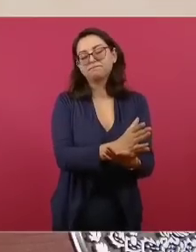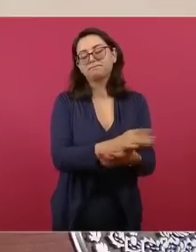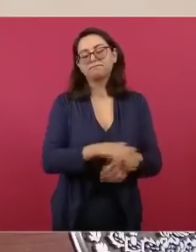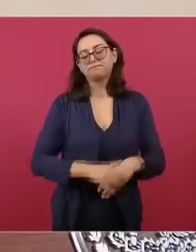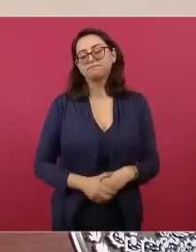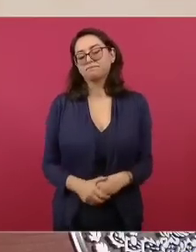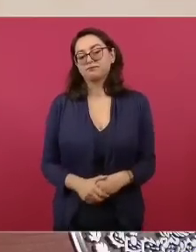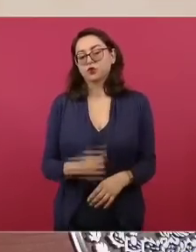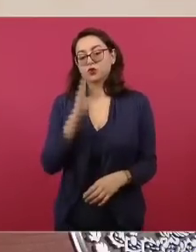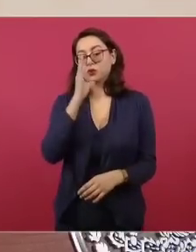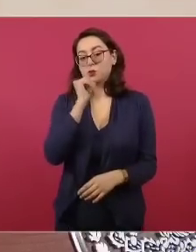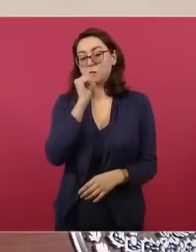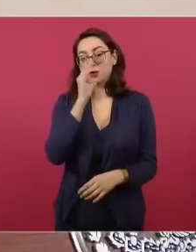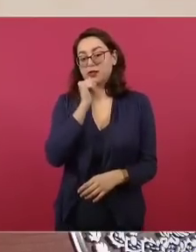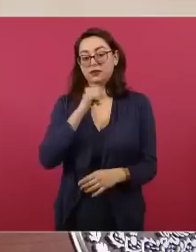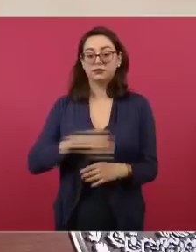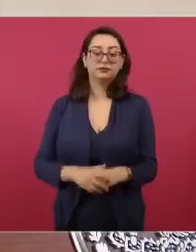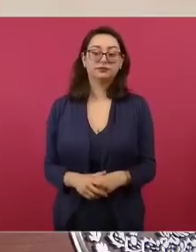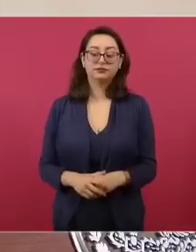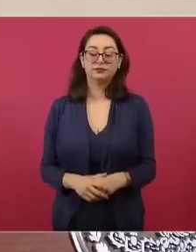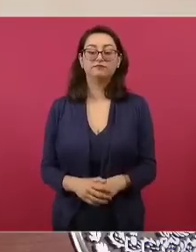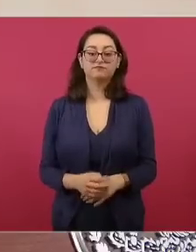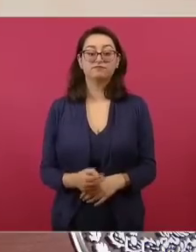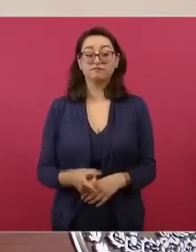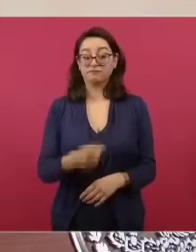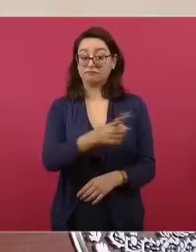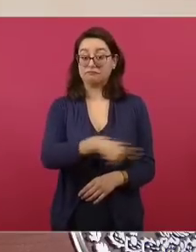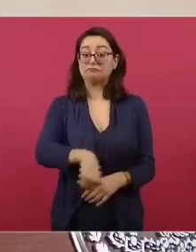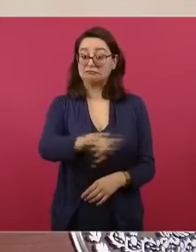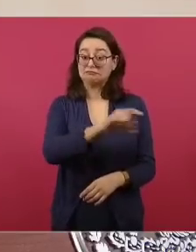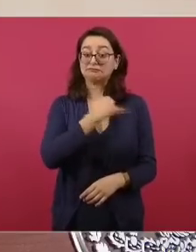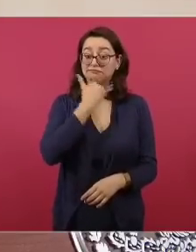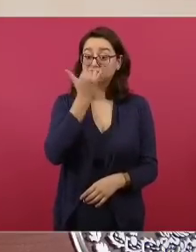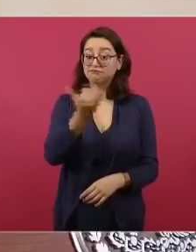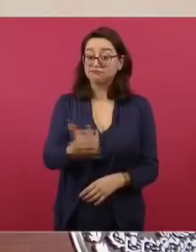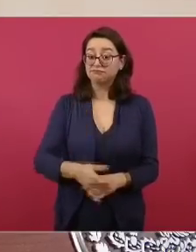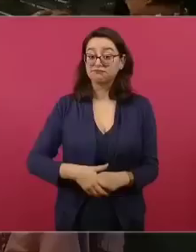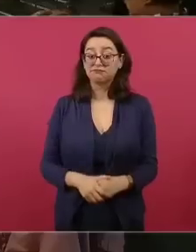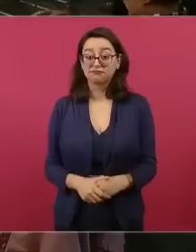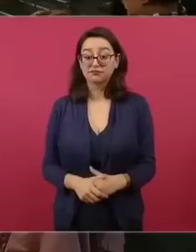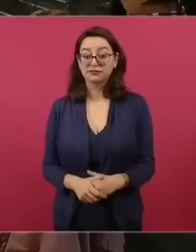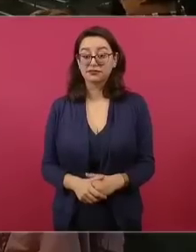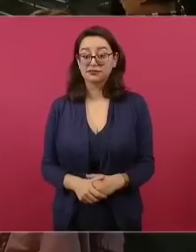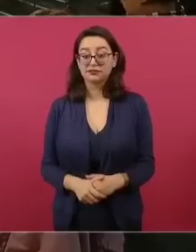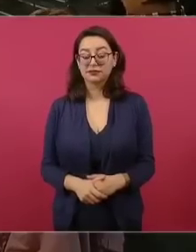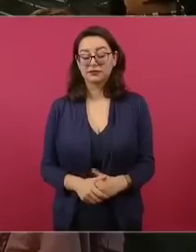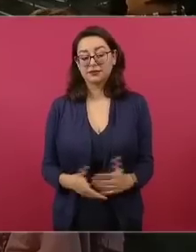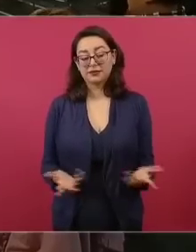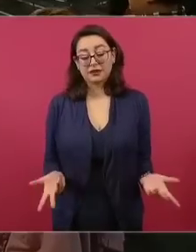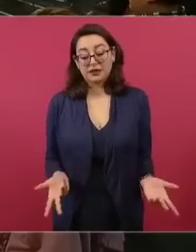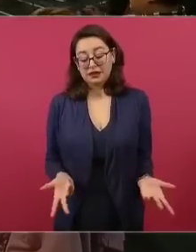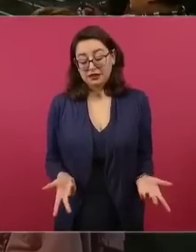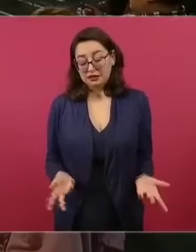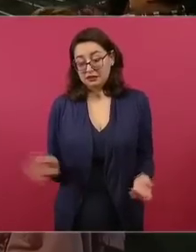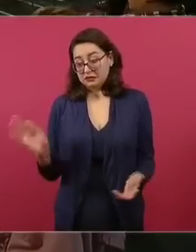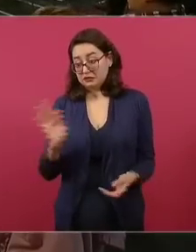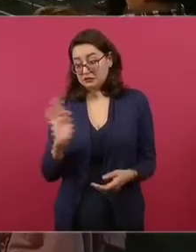Ese es el error que están cometiendo. Cometiendo su inexperiencia,